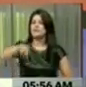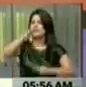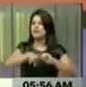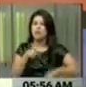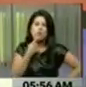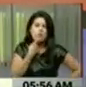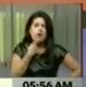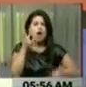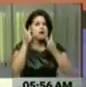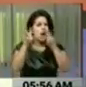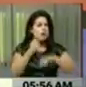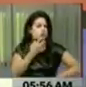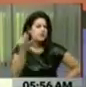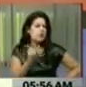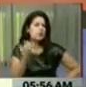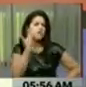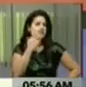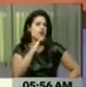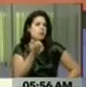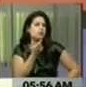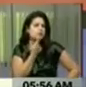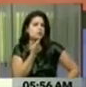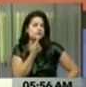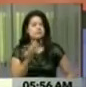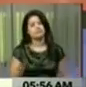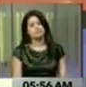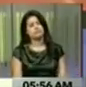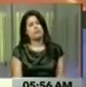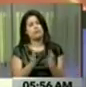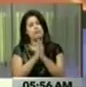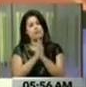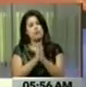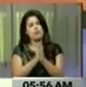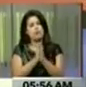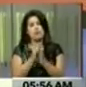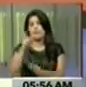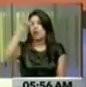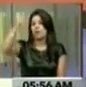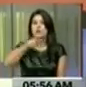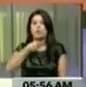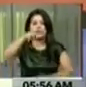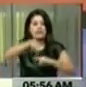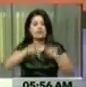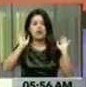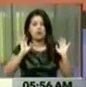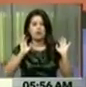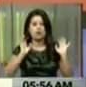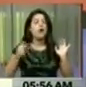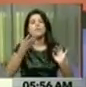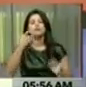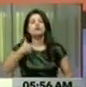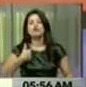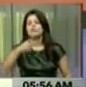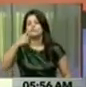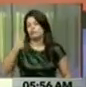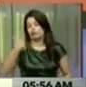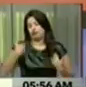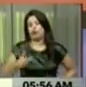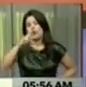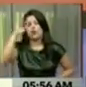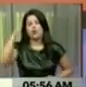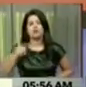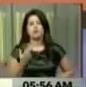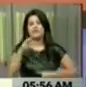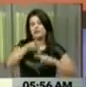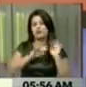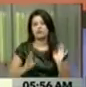No, está enfermo y tal. Ah, bueno, pues. Bueno, no puede hablar sentado. Primero que si yo fuera Nicolás, cada vez que me toque hablar dos horas me sentara. Porque Nicolás